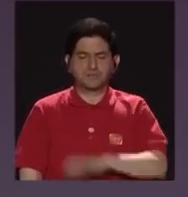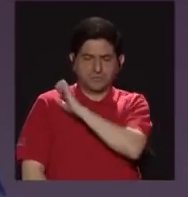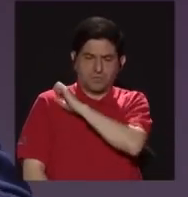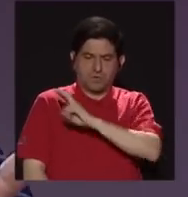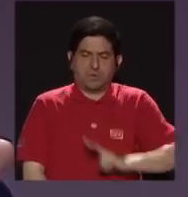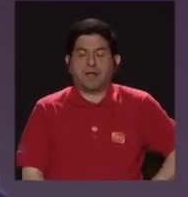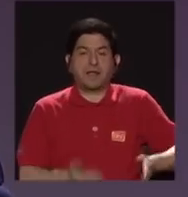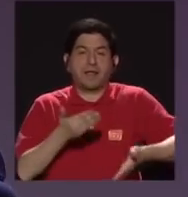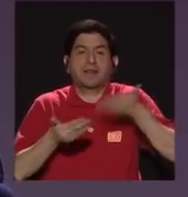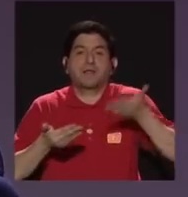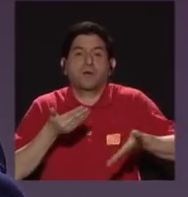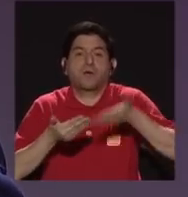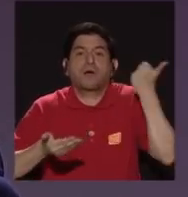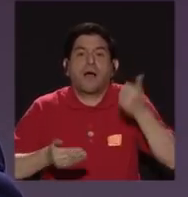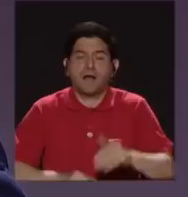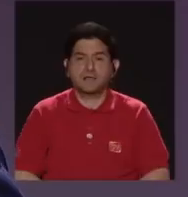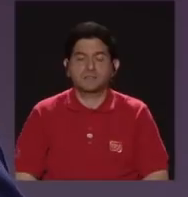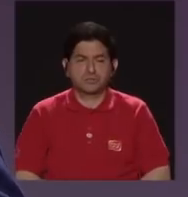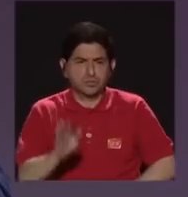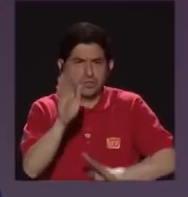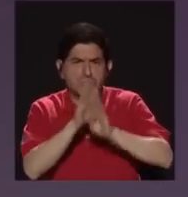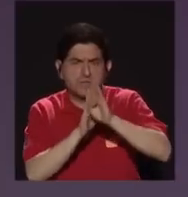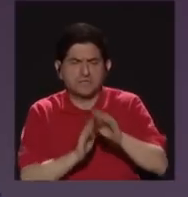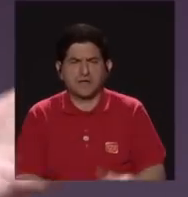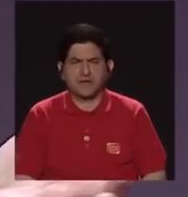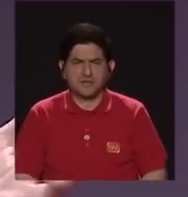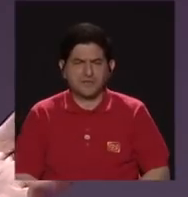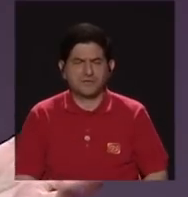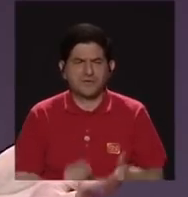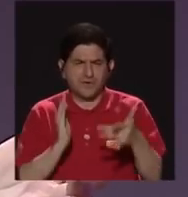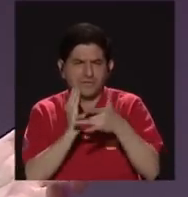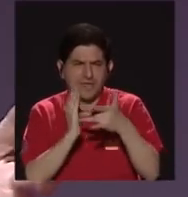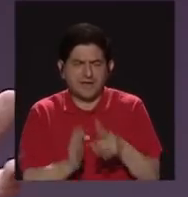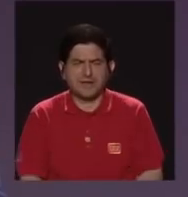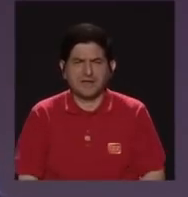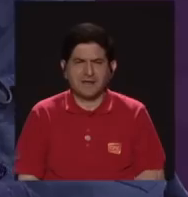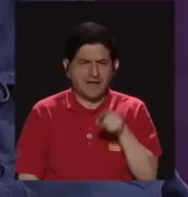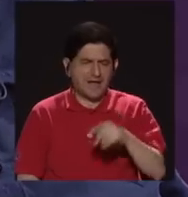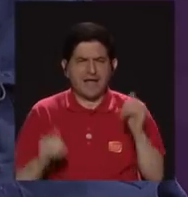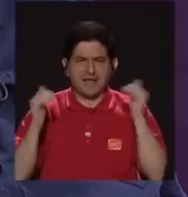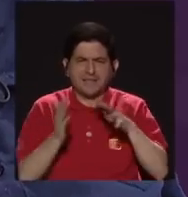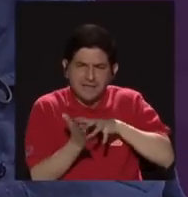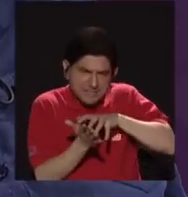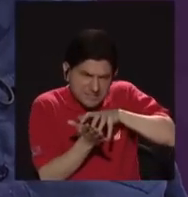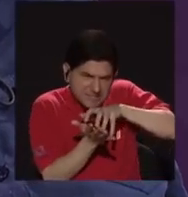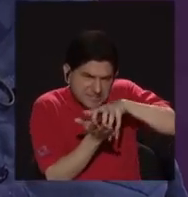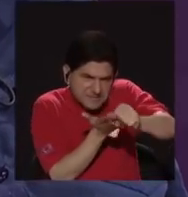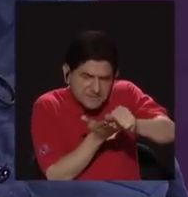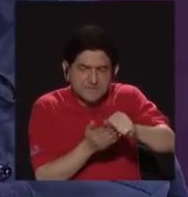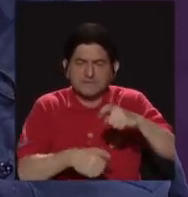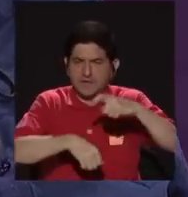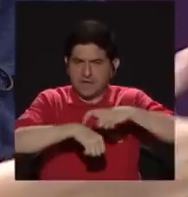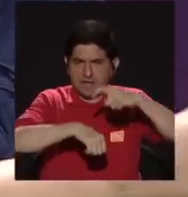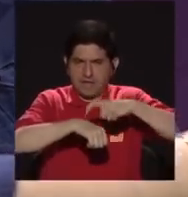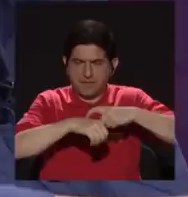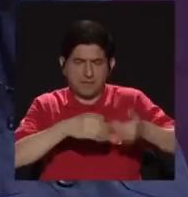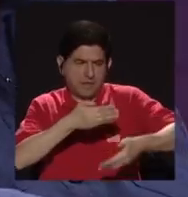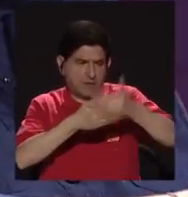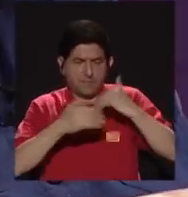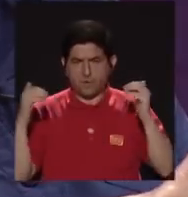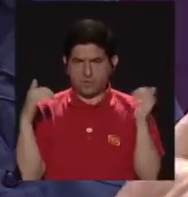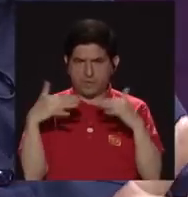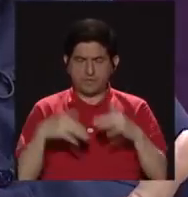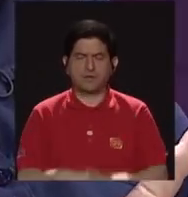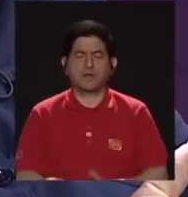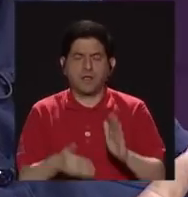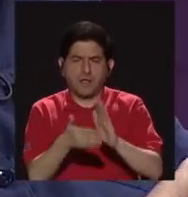prácticamente desarrolló la táctica de guerra arrasada en Guatemala en la época de la guerra. Y leía